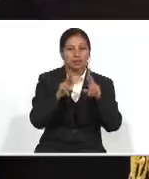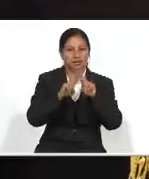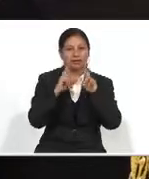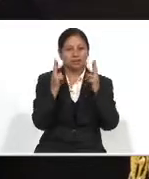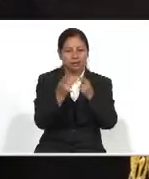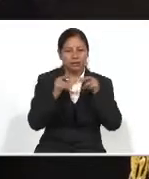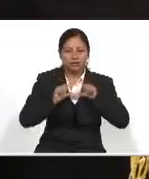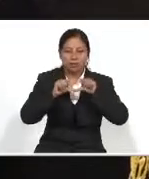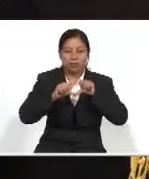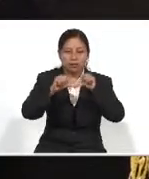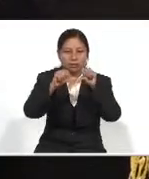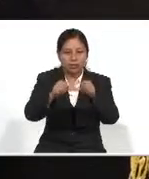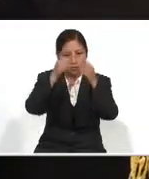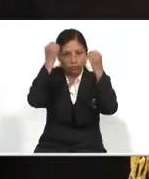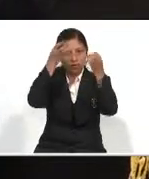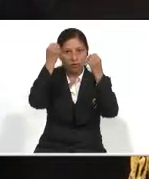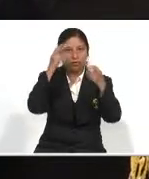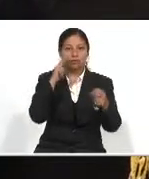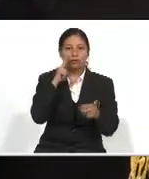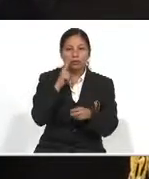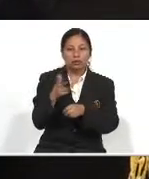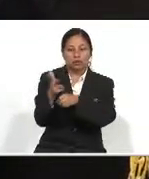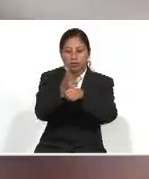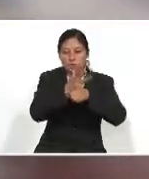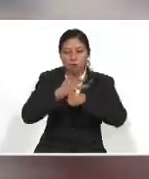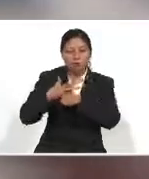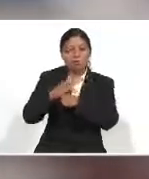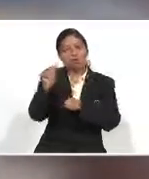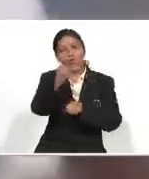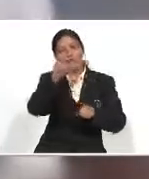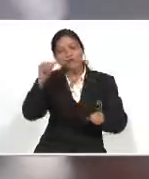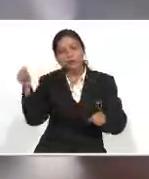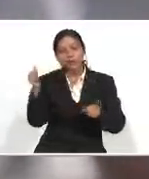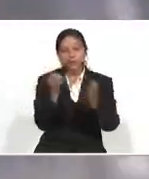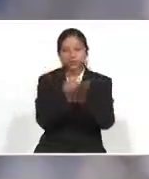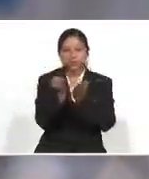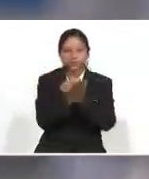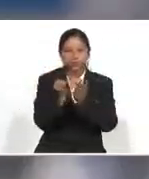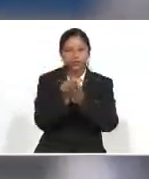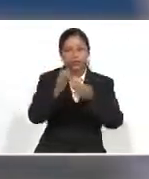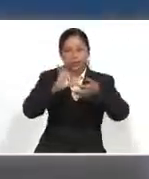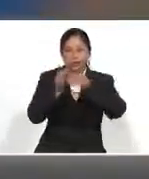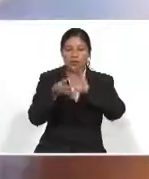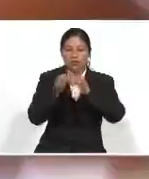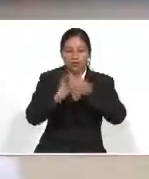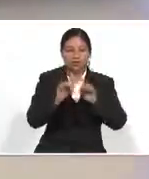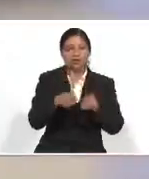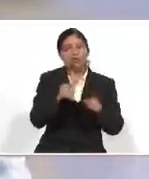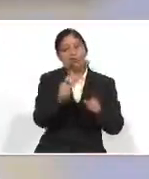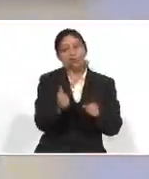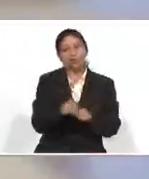de seguimiento. Además, informó que verificará las acciones a cargo de otras entidades en materia deportiva y de recreación.